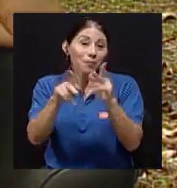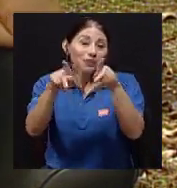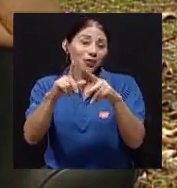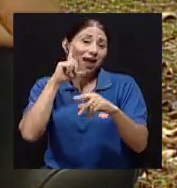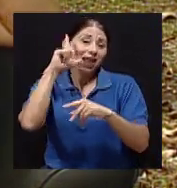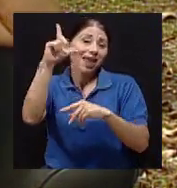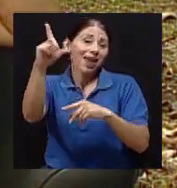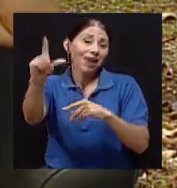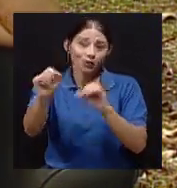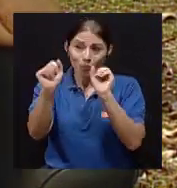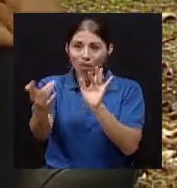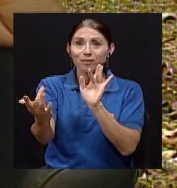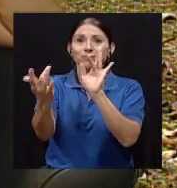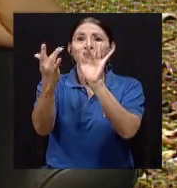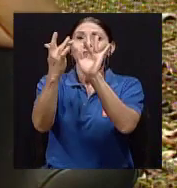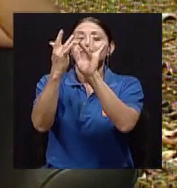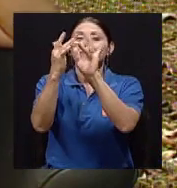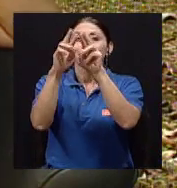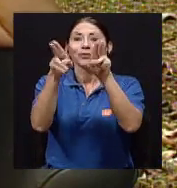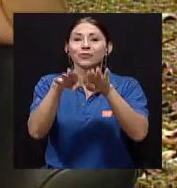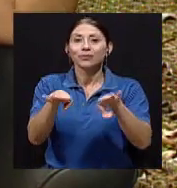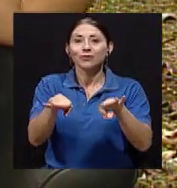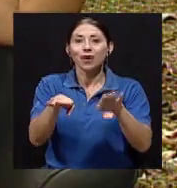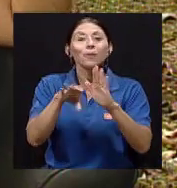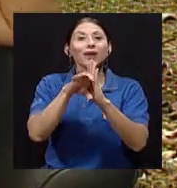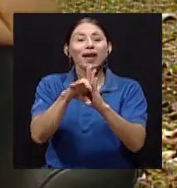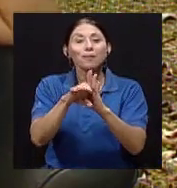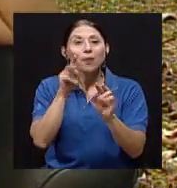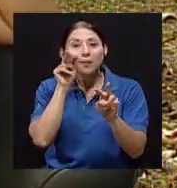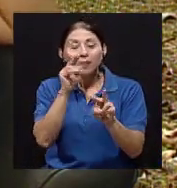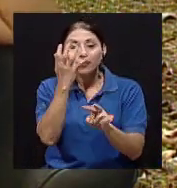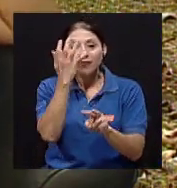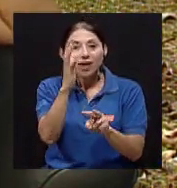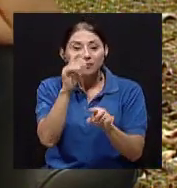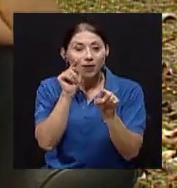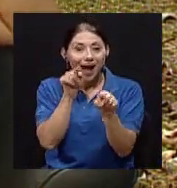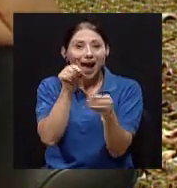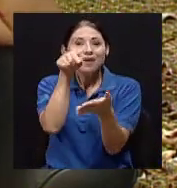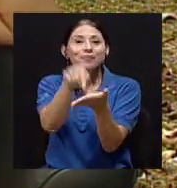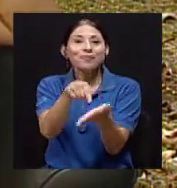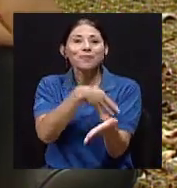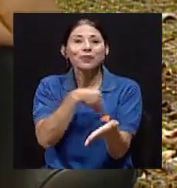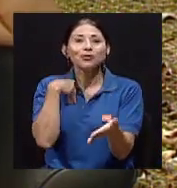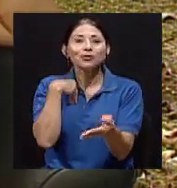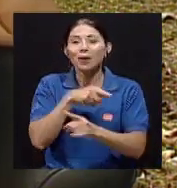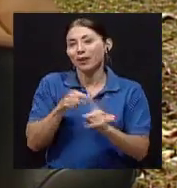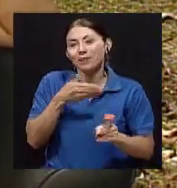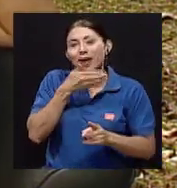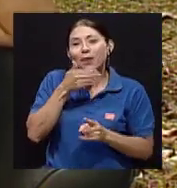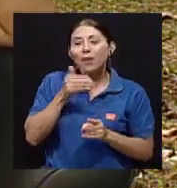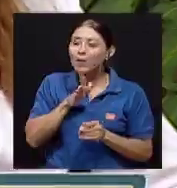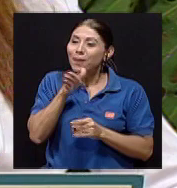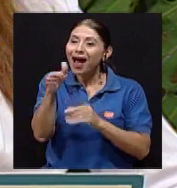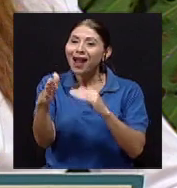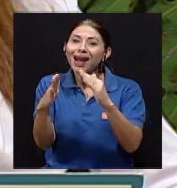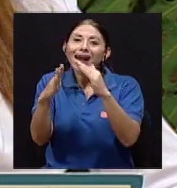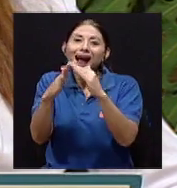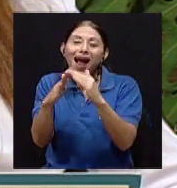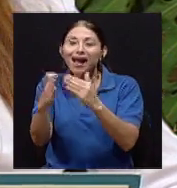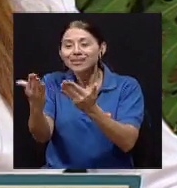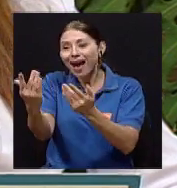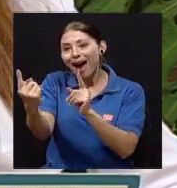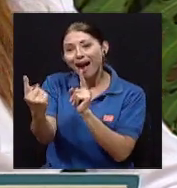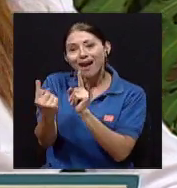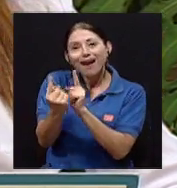cambiamos el darle algo, por ejemplo en Facebook, darle me gusta por un abrazo que pudo haberle dado a la persona en llegar a la casa o decirle